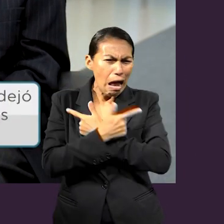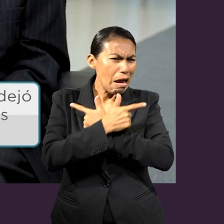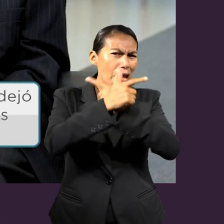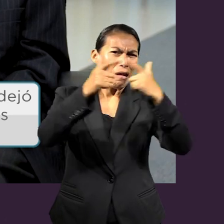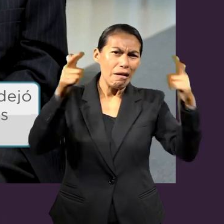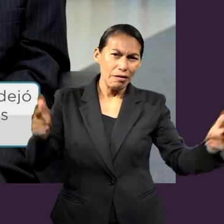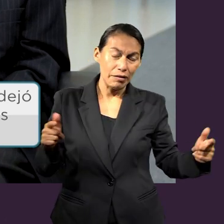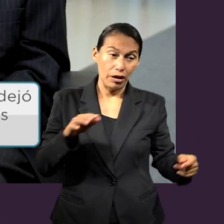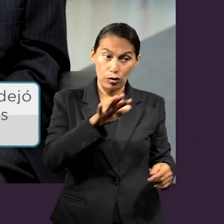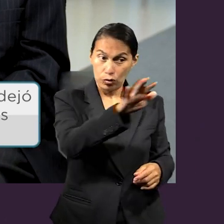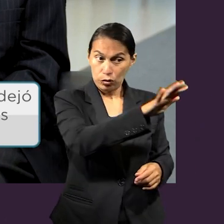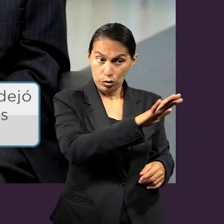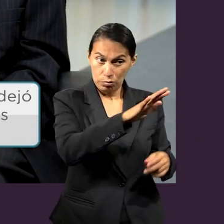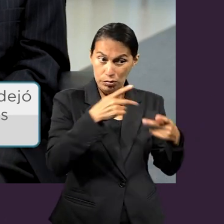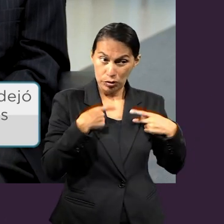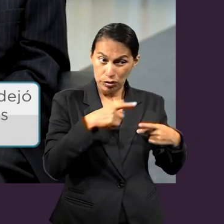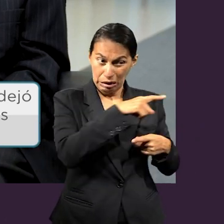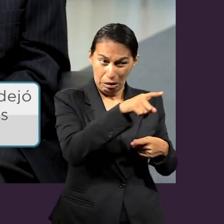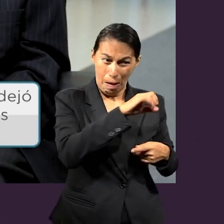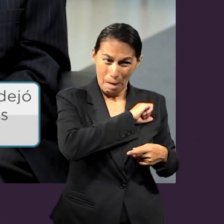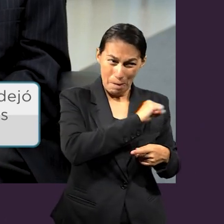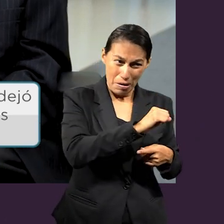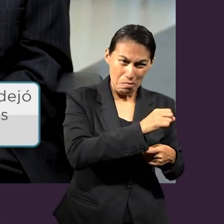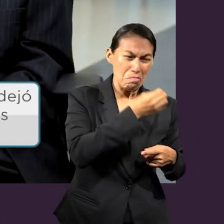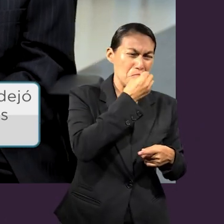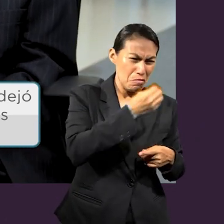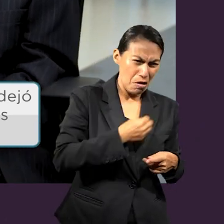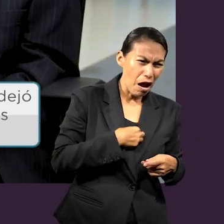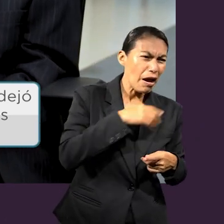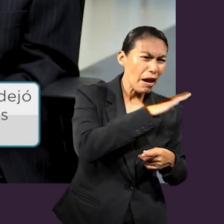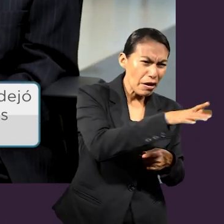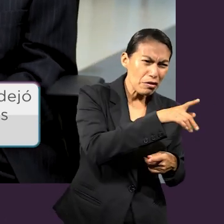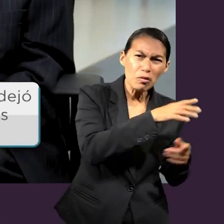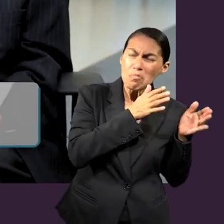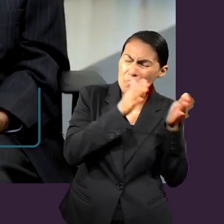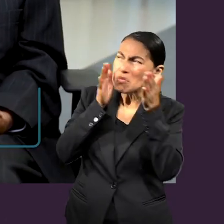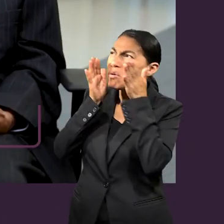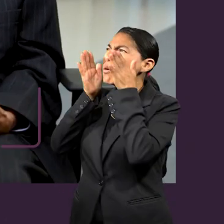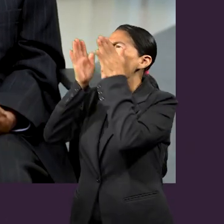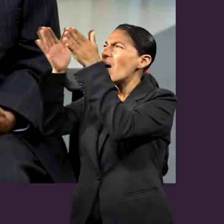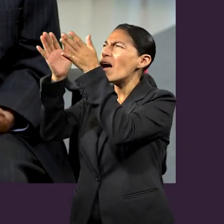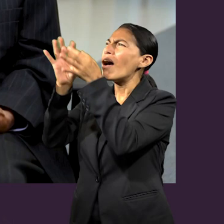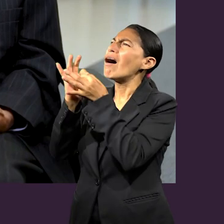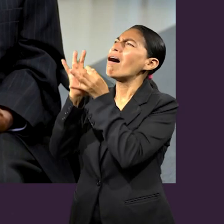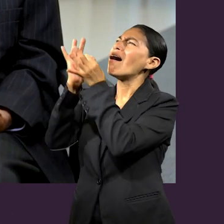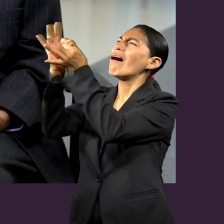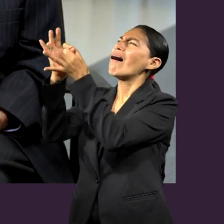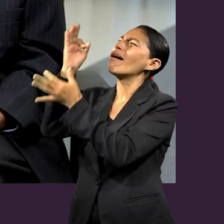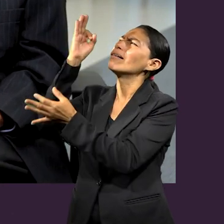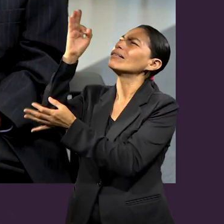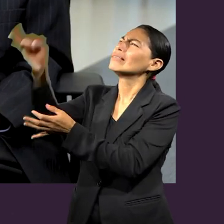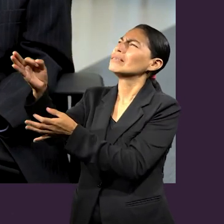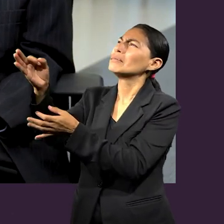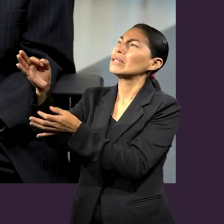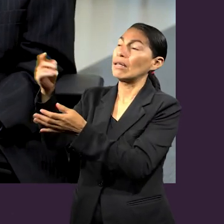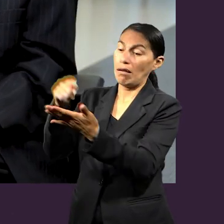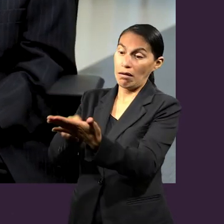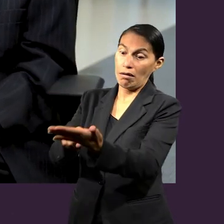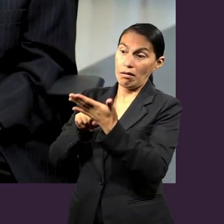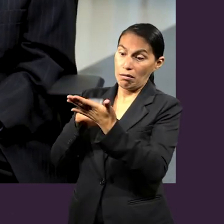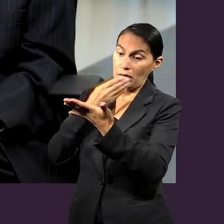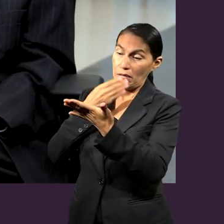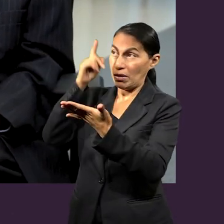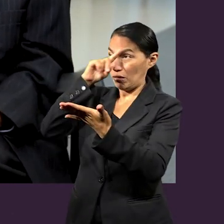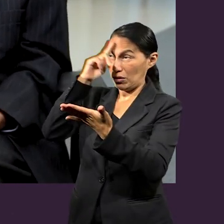querido compartir esas bendiciones con los gentiles, si aceptan a Cristo como su Señor y si ajustan su vida